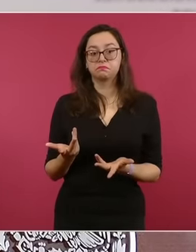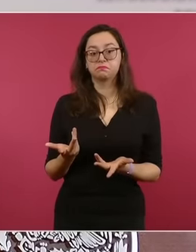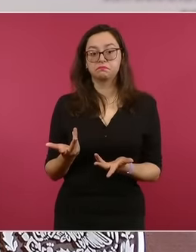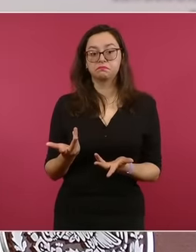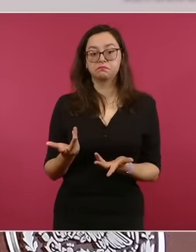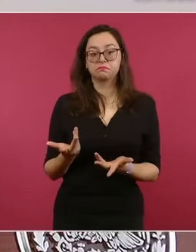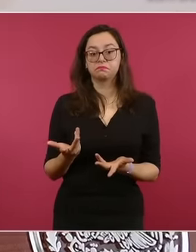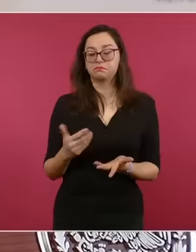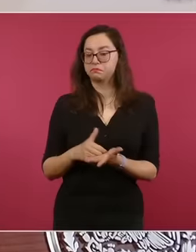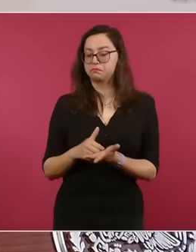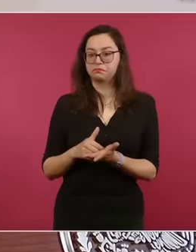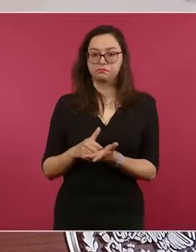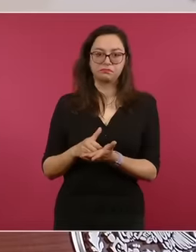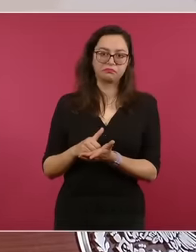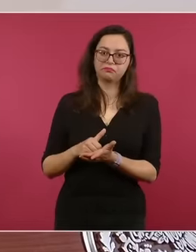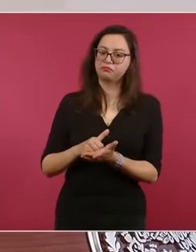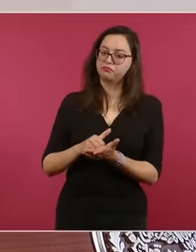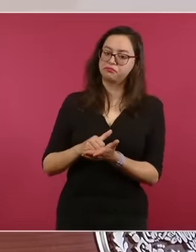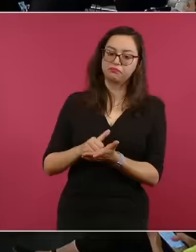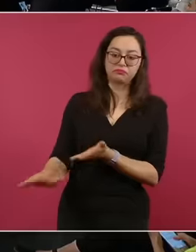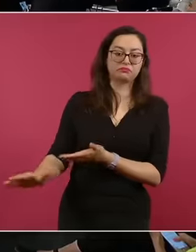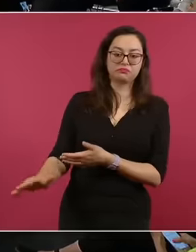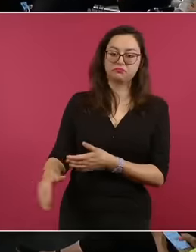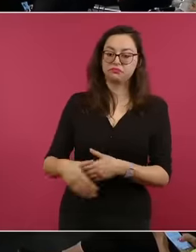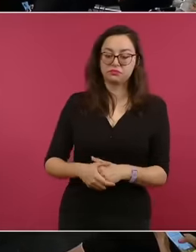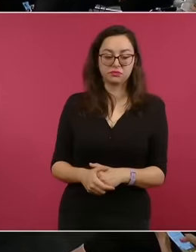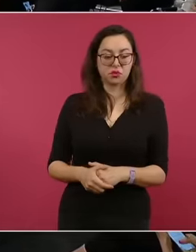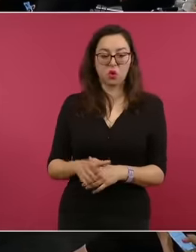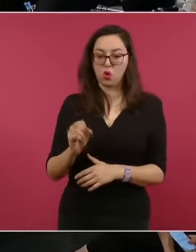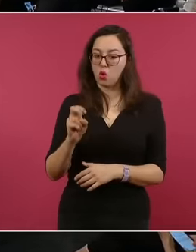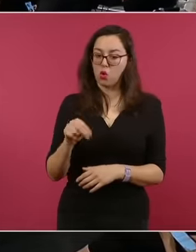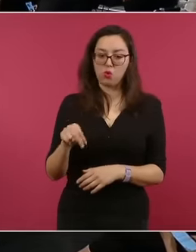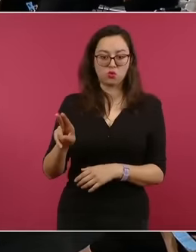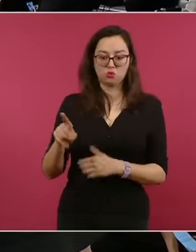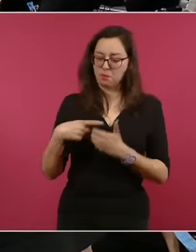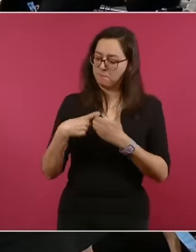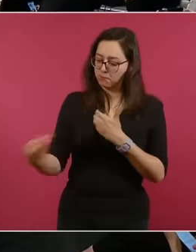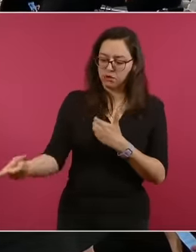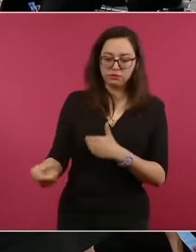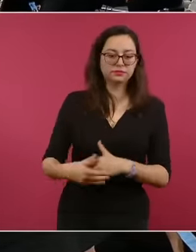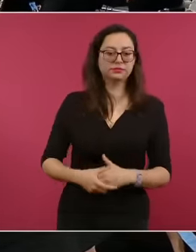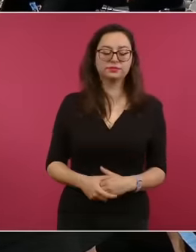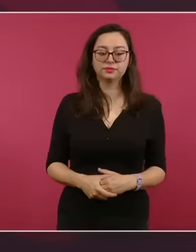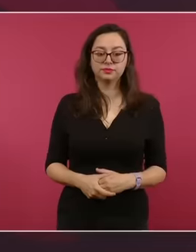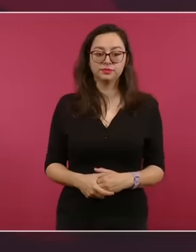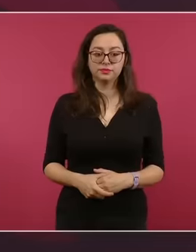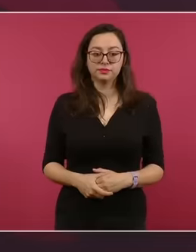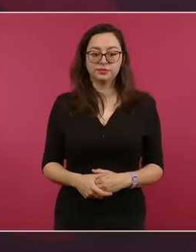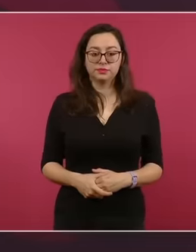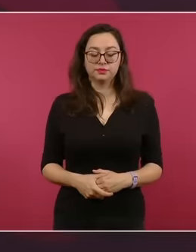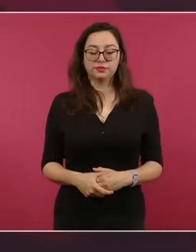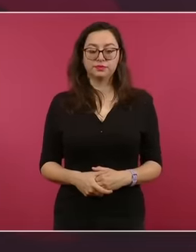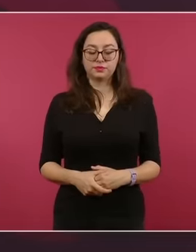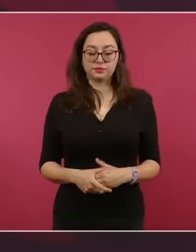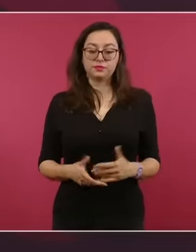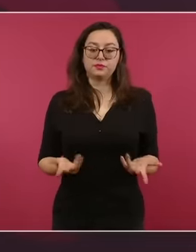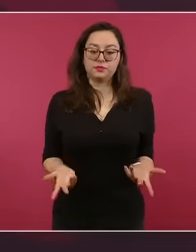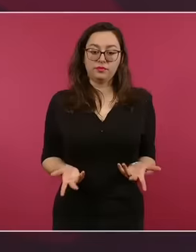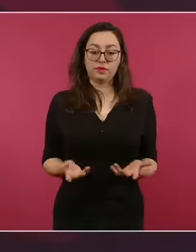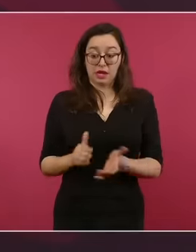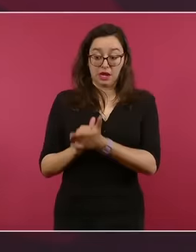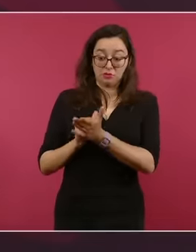sea expulsado de Naciones Unidas, que lo resuelva el Tribunal